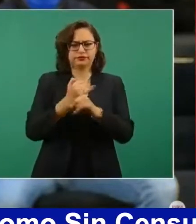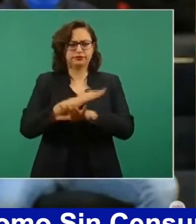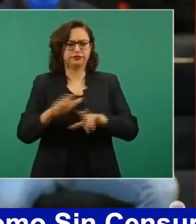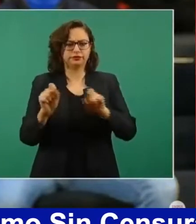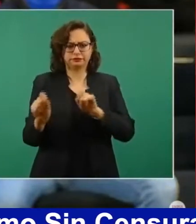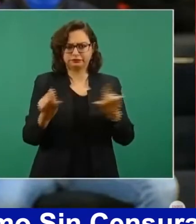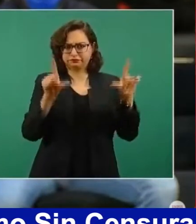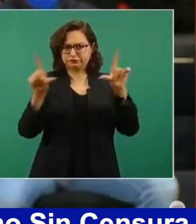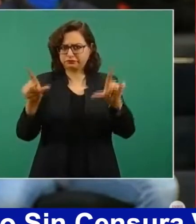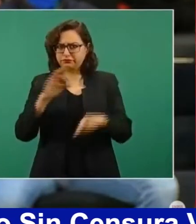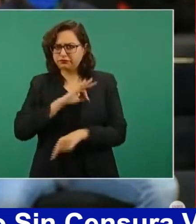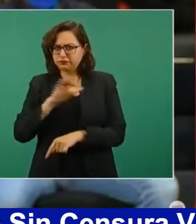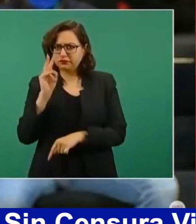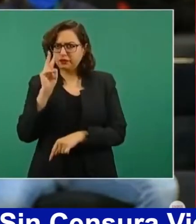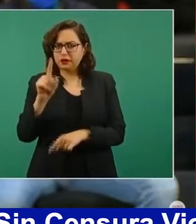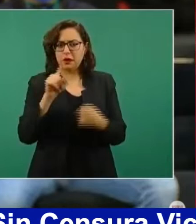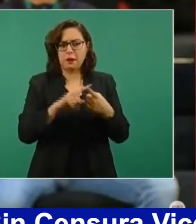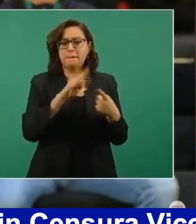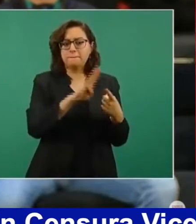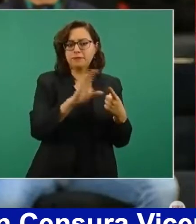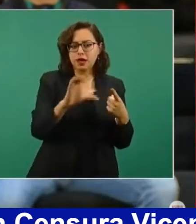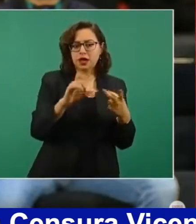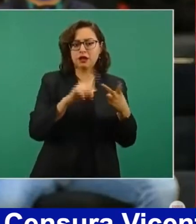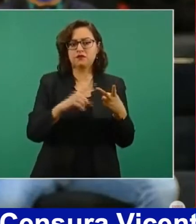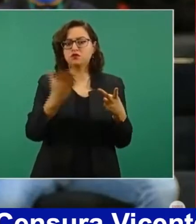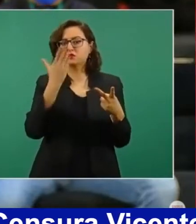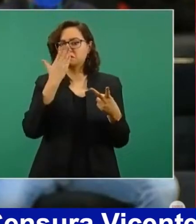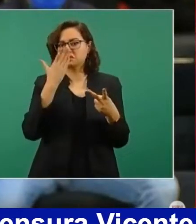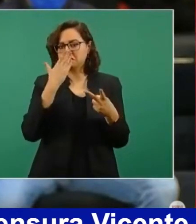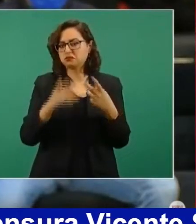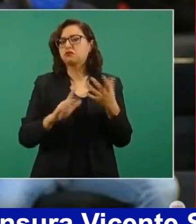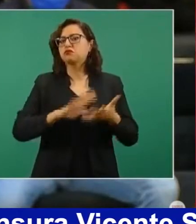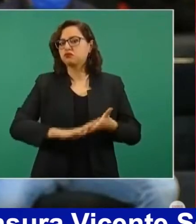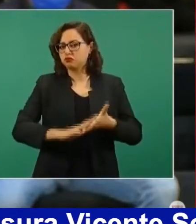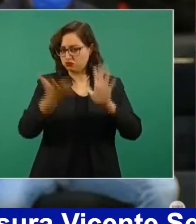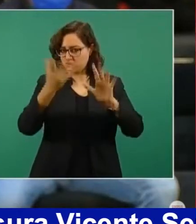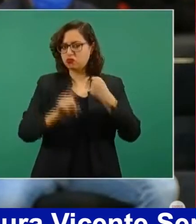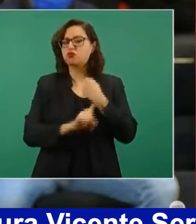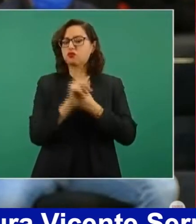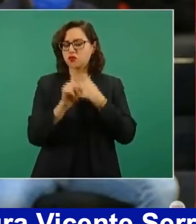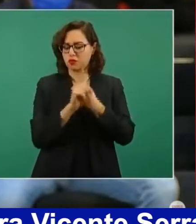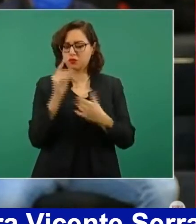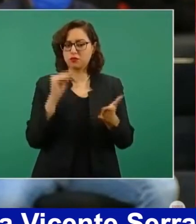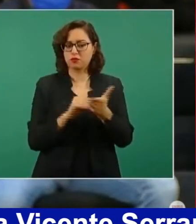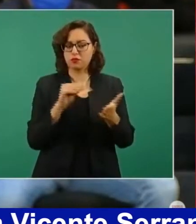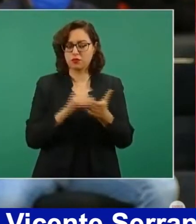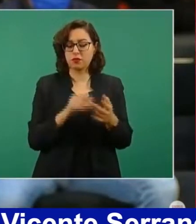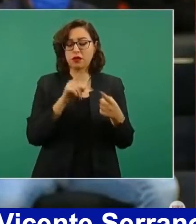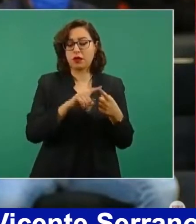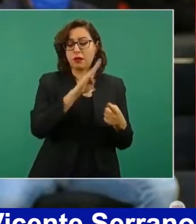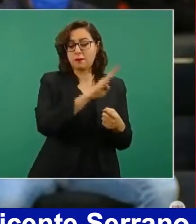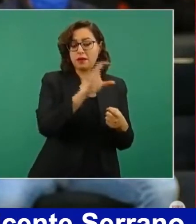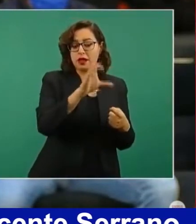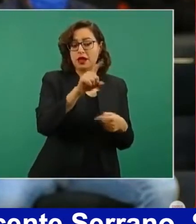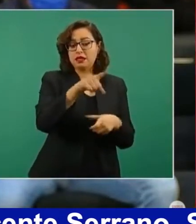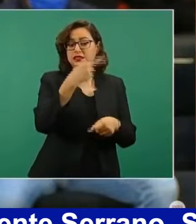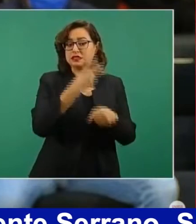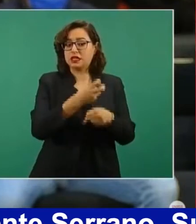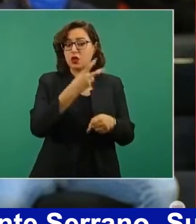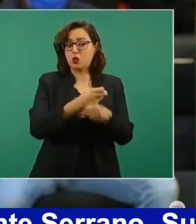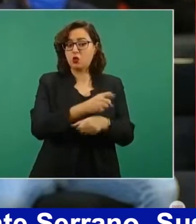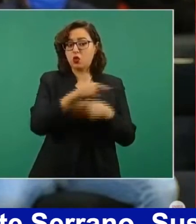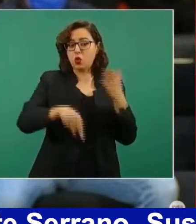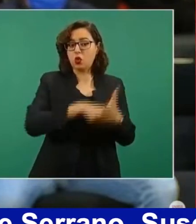persiste tanto en Baja California como en Sonora. Baja California, según los datos, es el segundo lugar en cuanto a homicidios